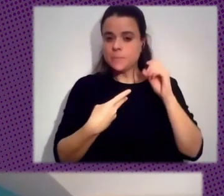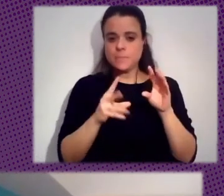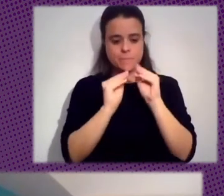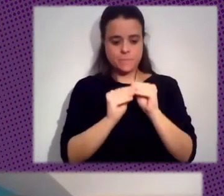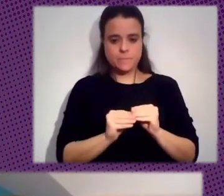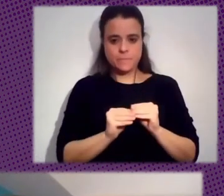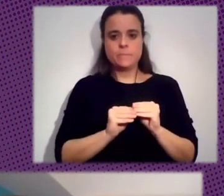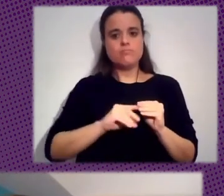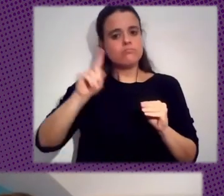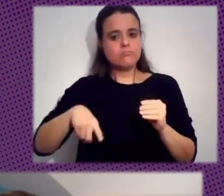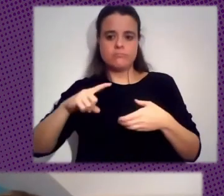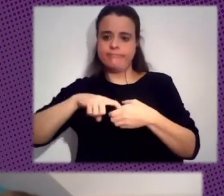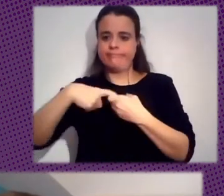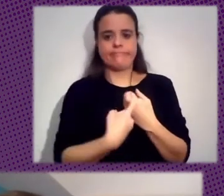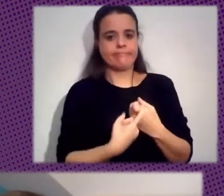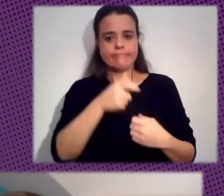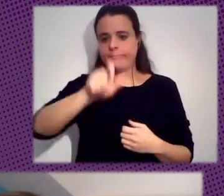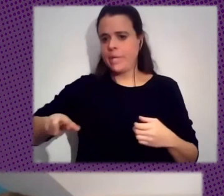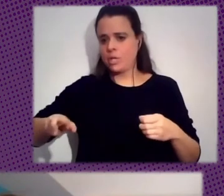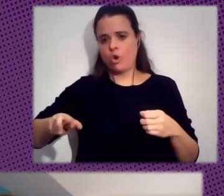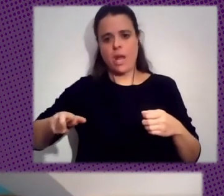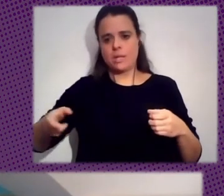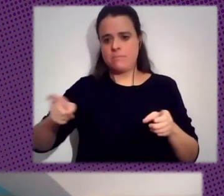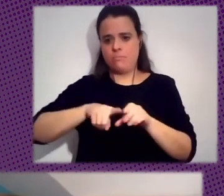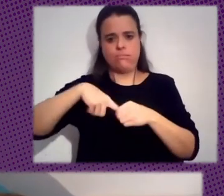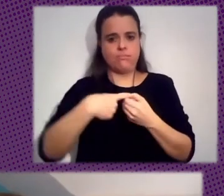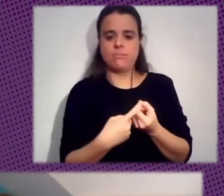Personas Incluyendo Renata Paola Quijano Etc